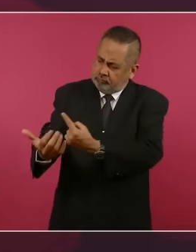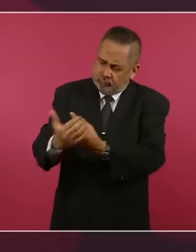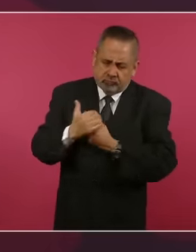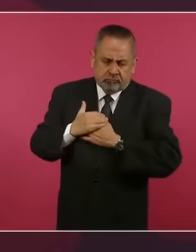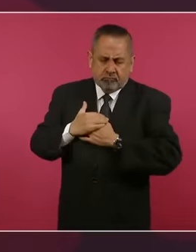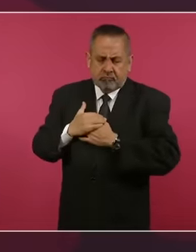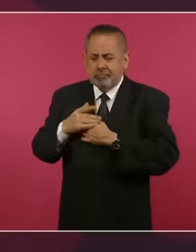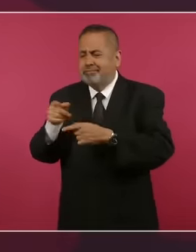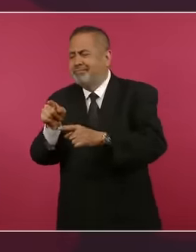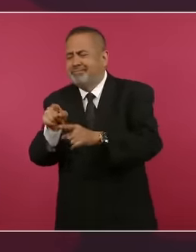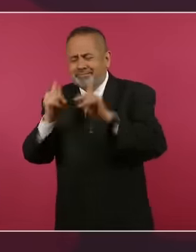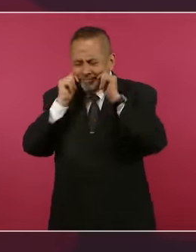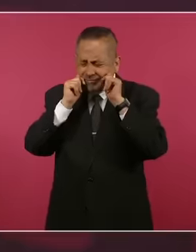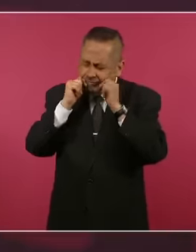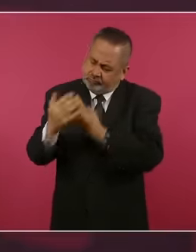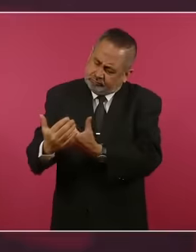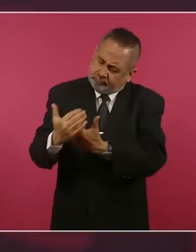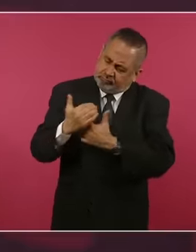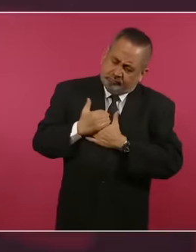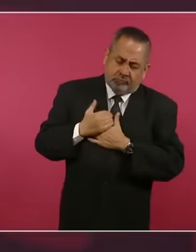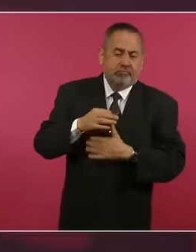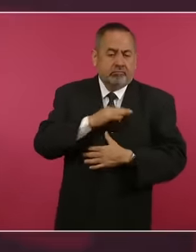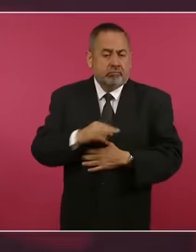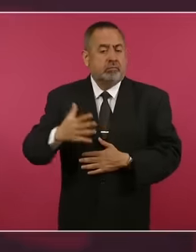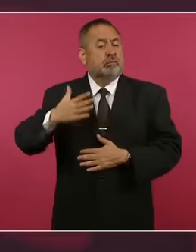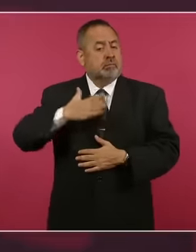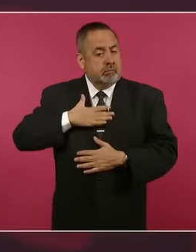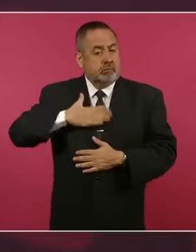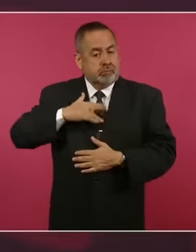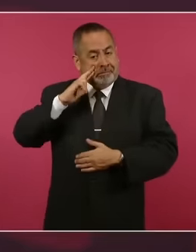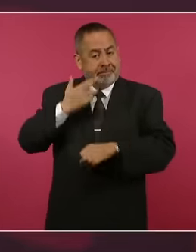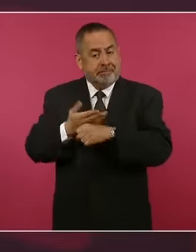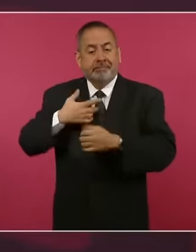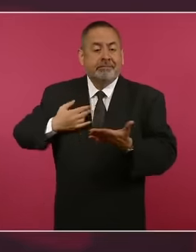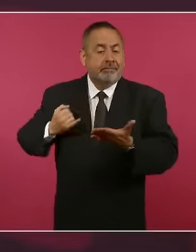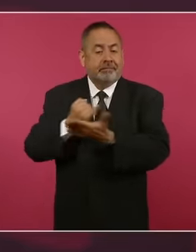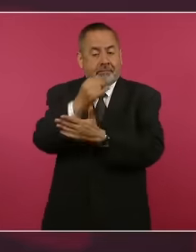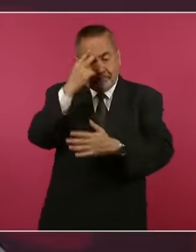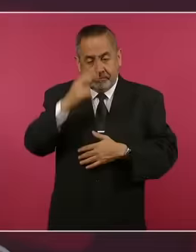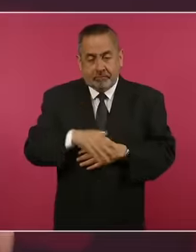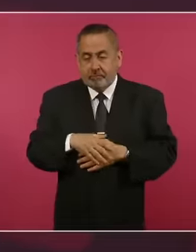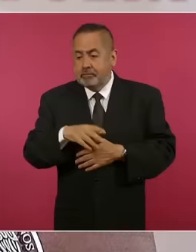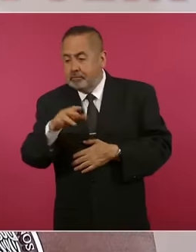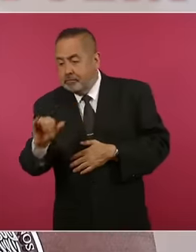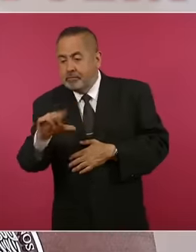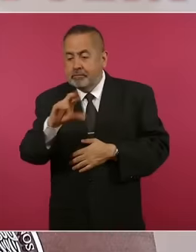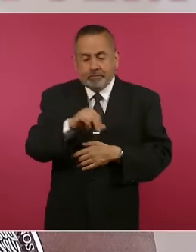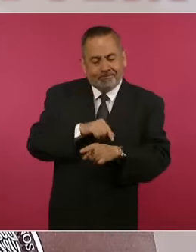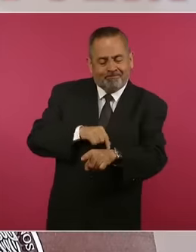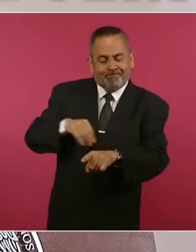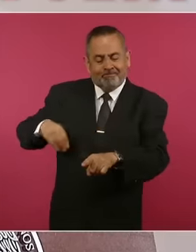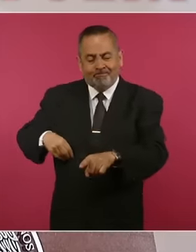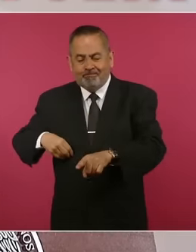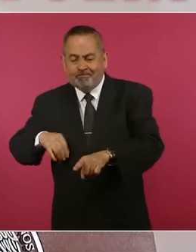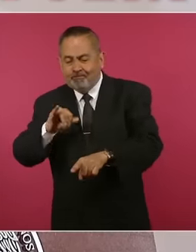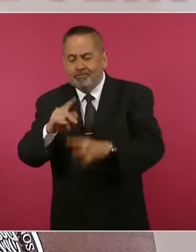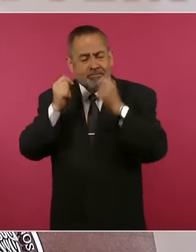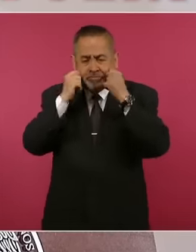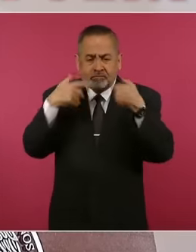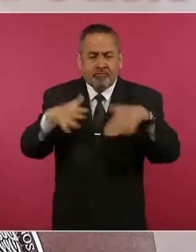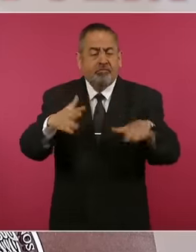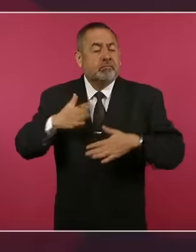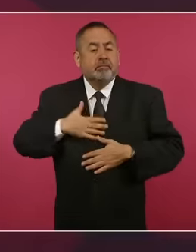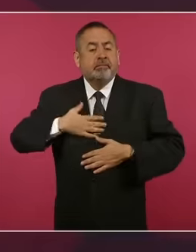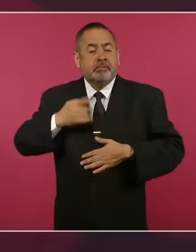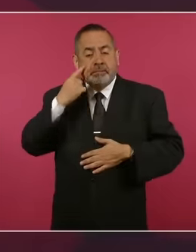acusación. A nosotros, como país asilante, nos corresponde determinar si hay presunción, si hay una persecución política y